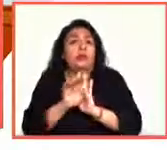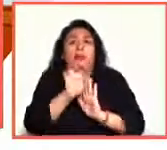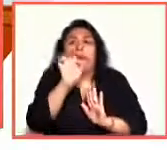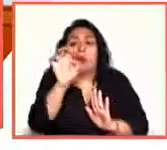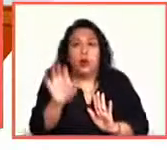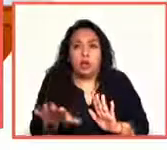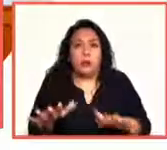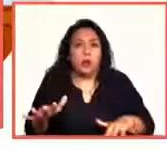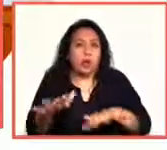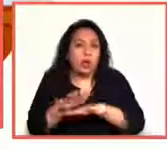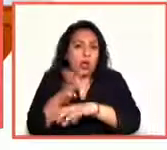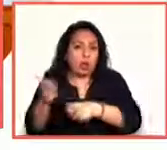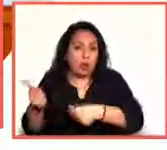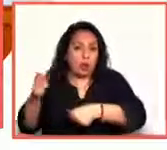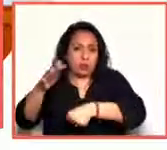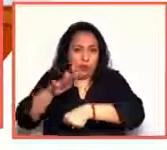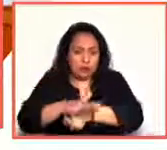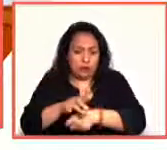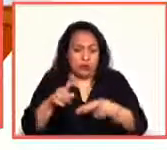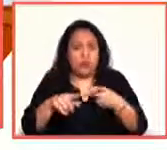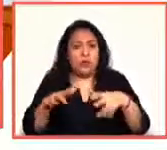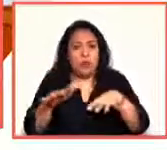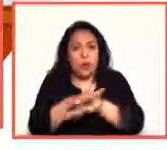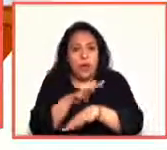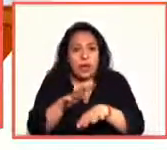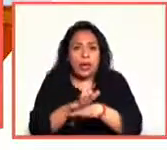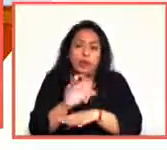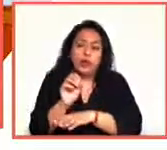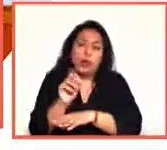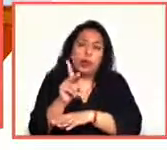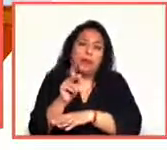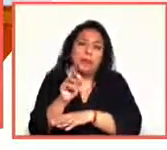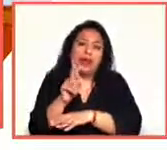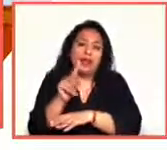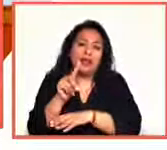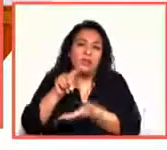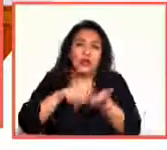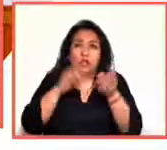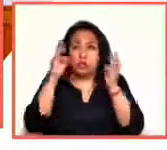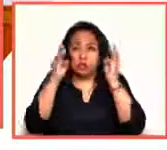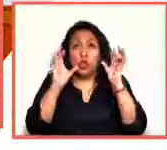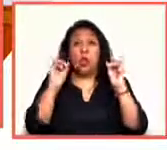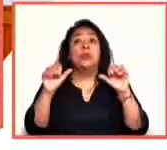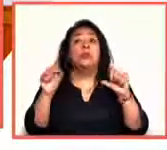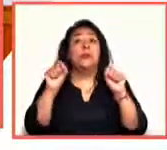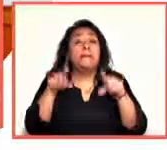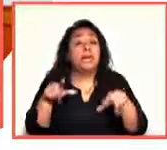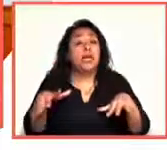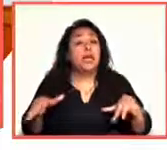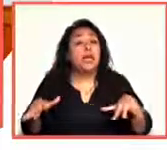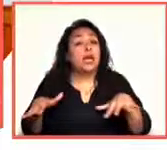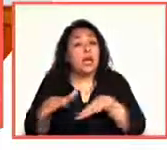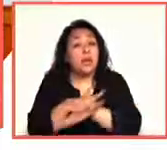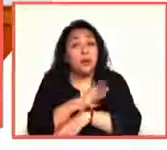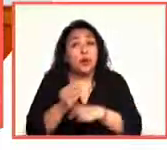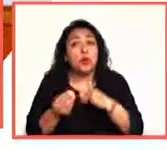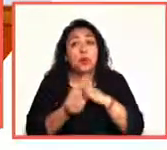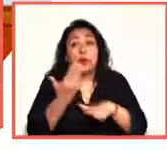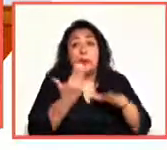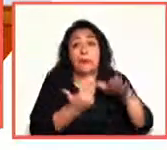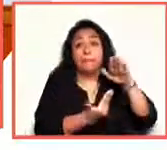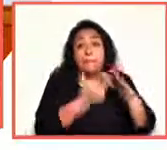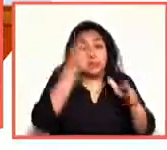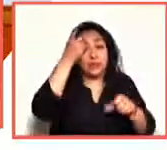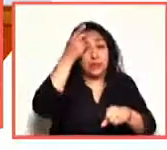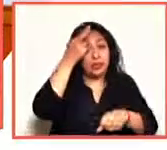cambios administrativos y operativos del propio museo, como es el cambio y la renovación inclusive de la mesa directiva que